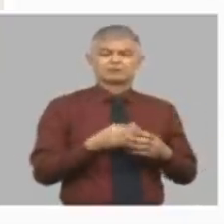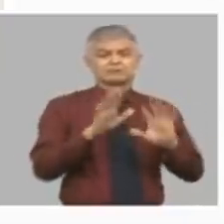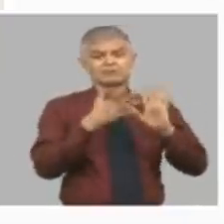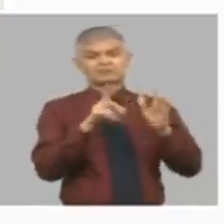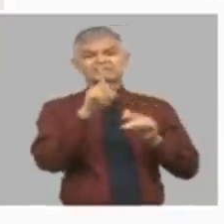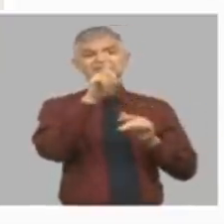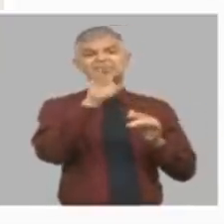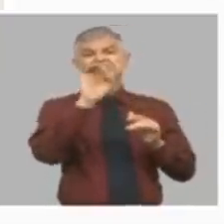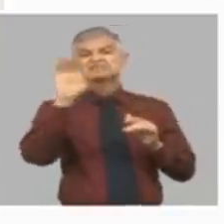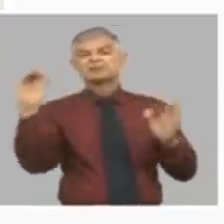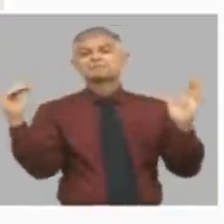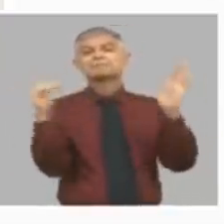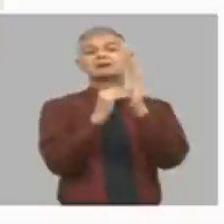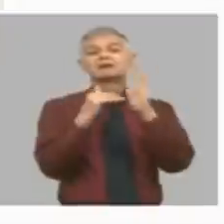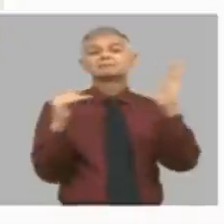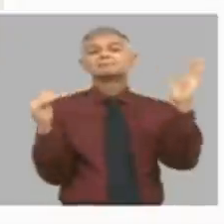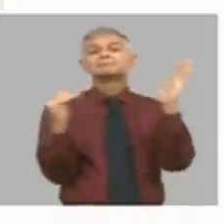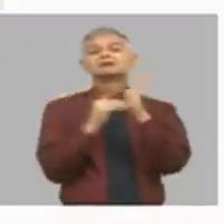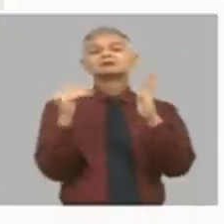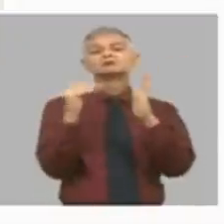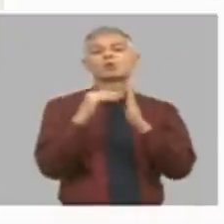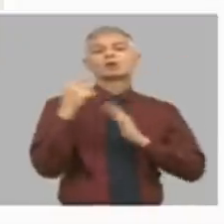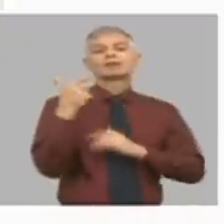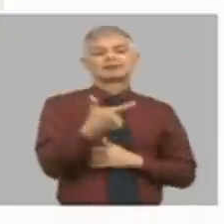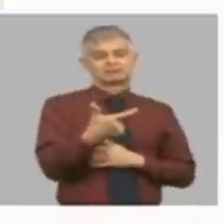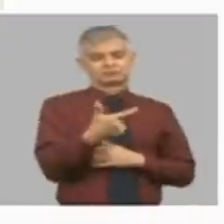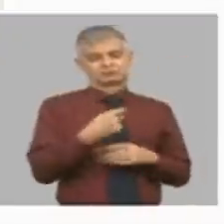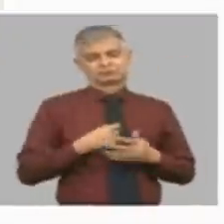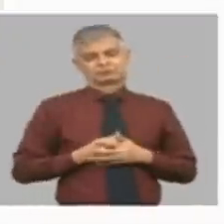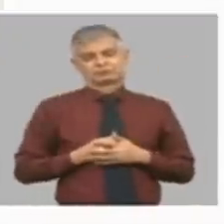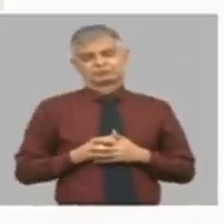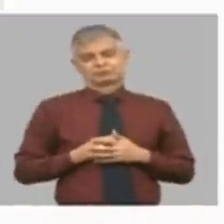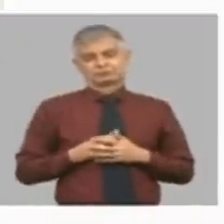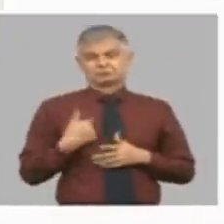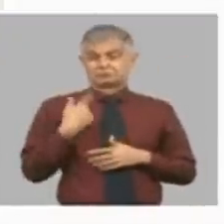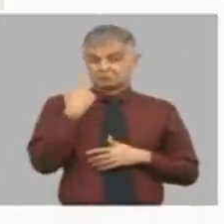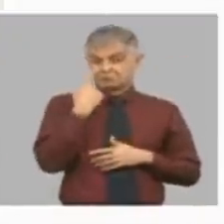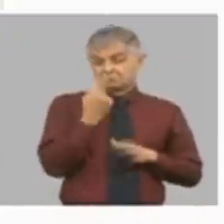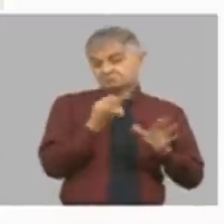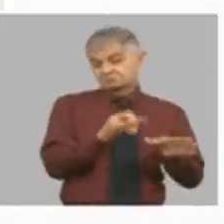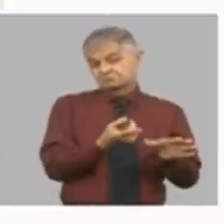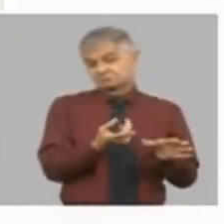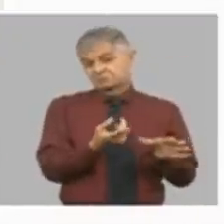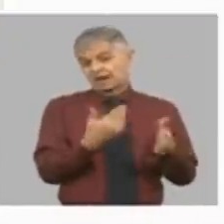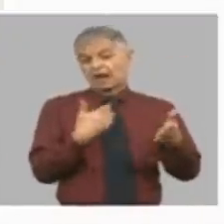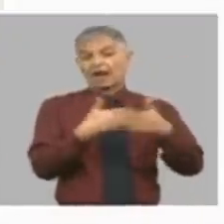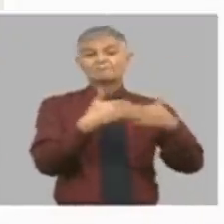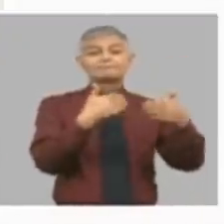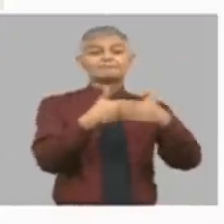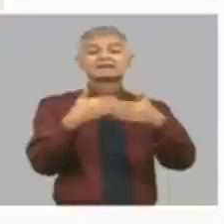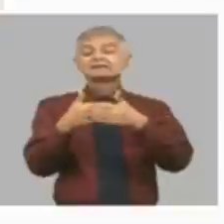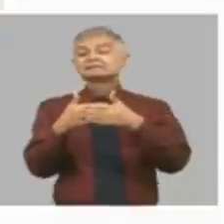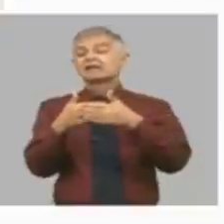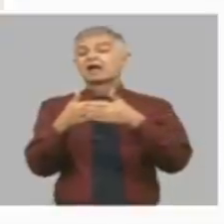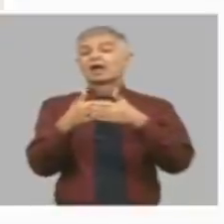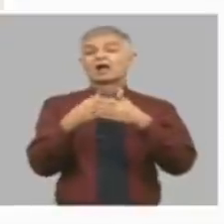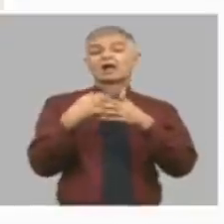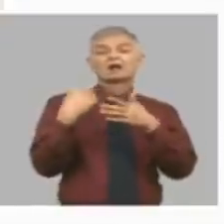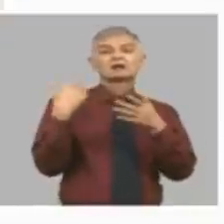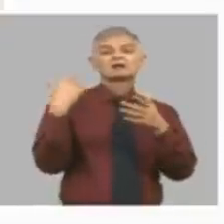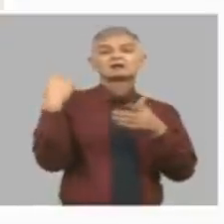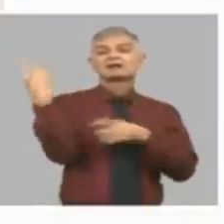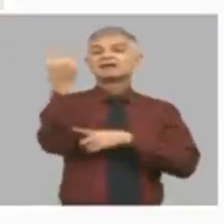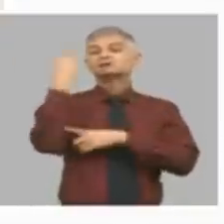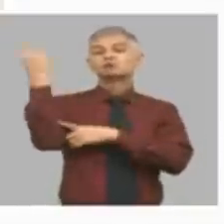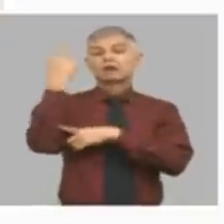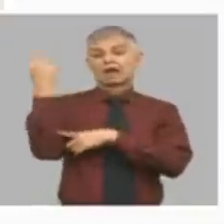millones de pesos es decir si lo vemos así decimos que las empresas de subordinación nacional